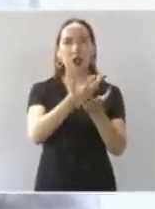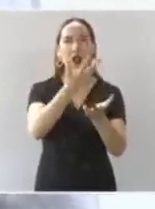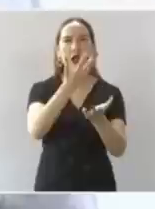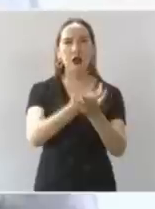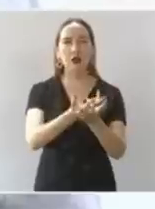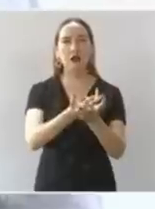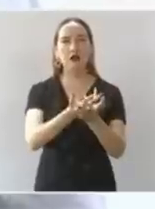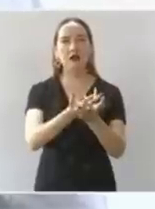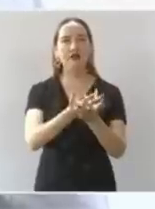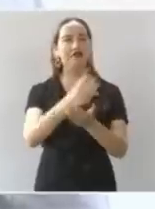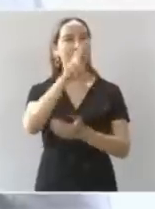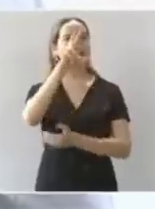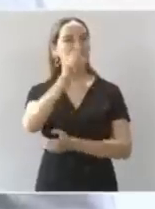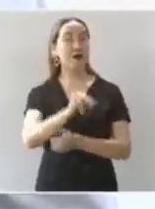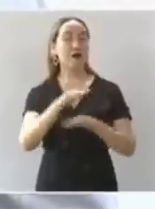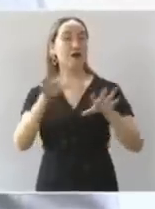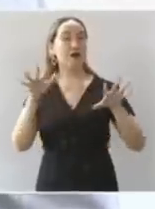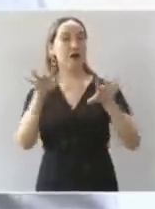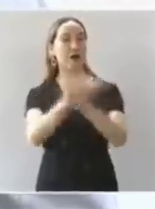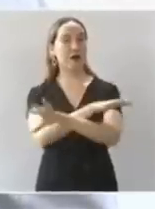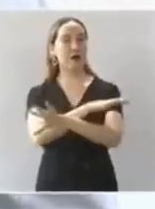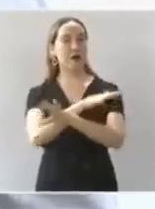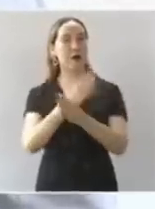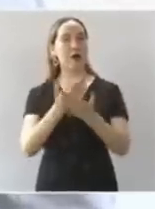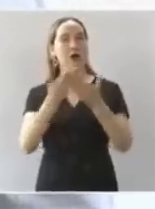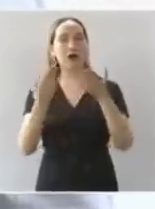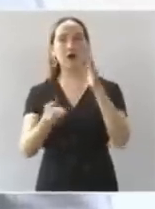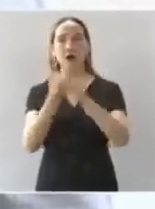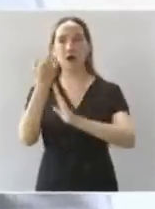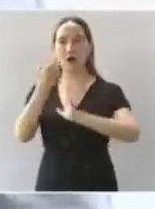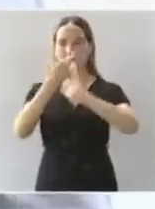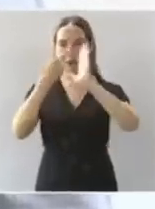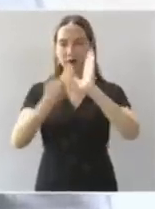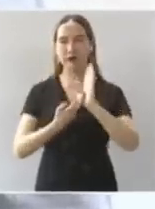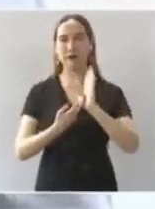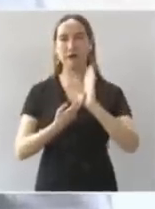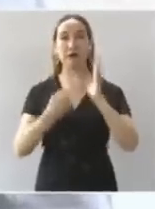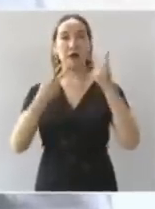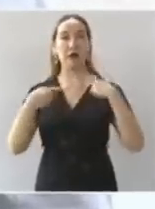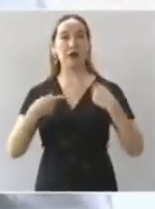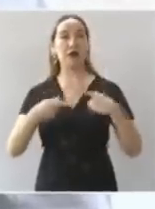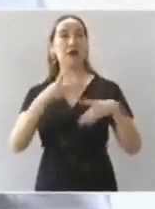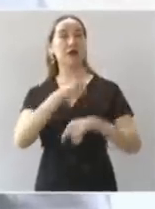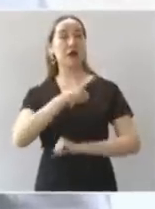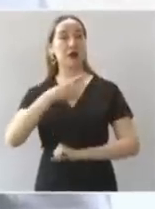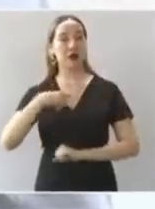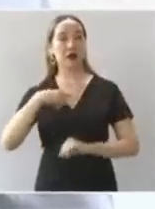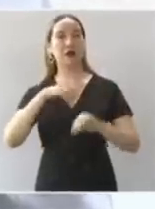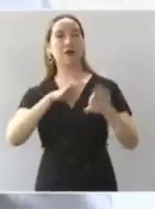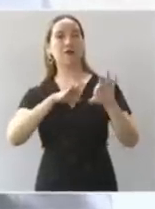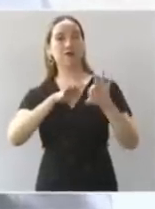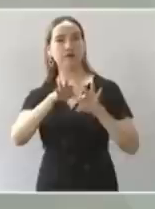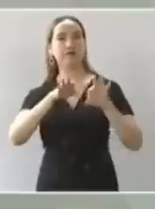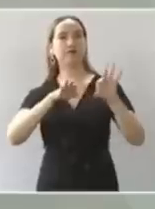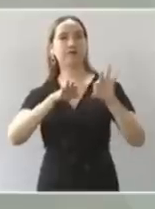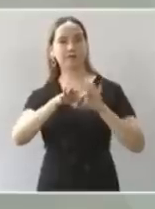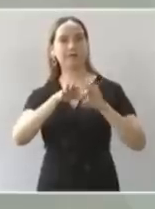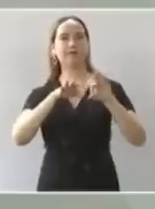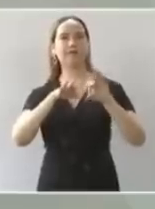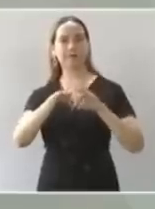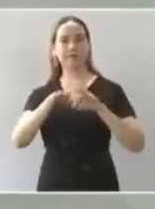horas del día tenían que utilizarse ocho